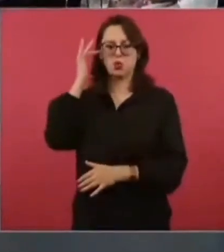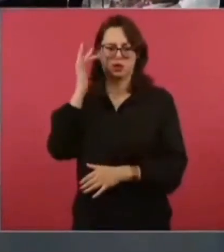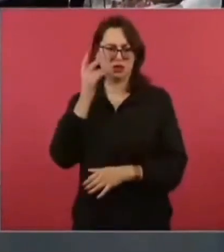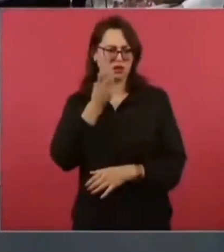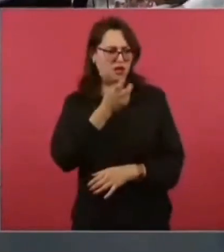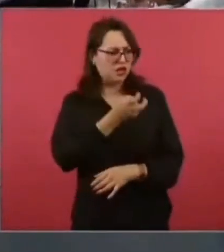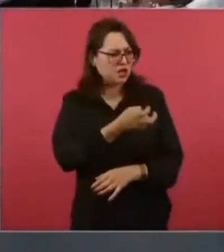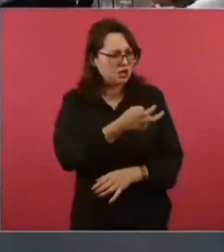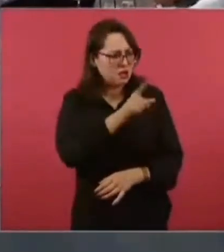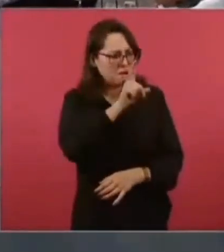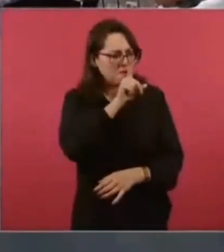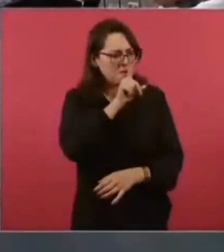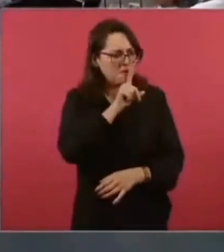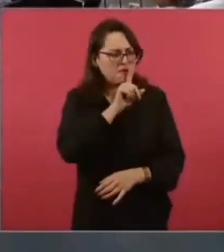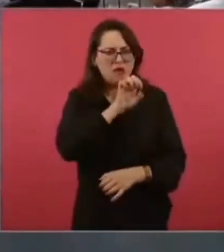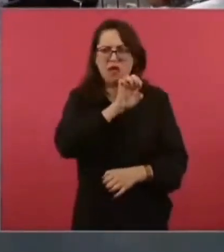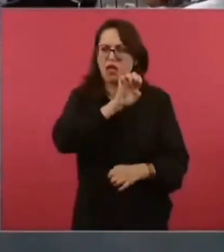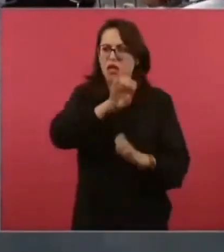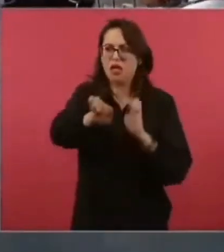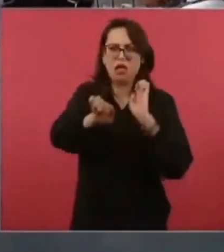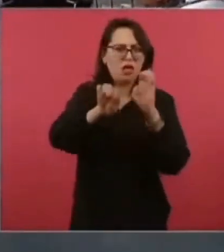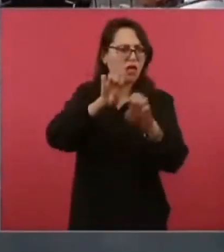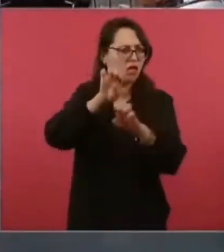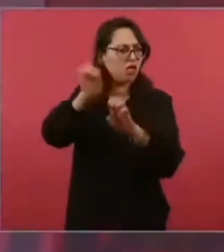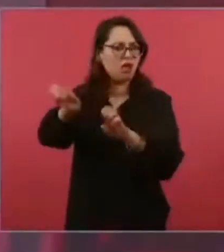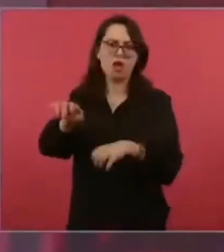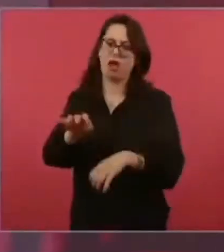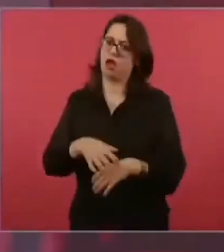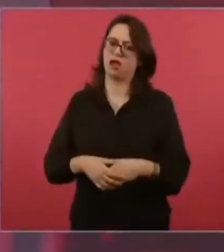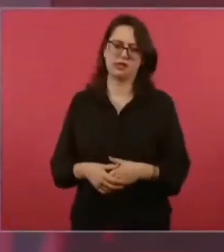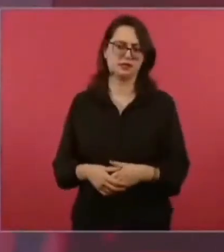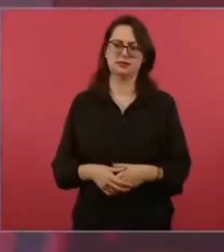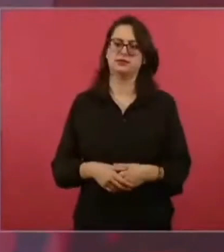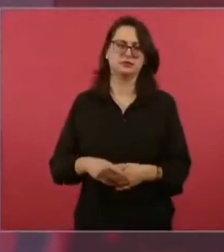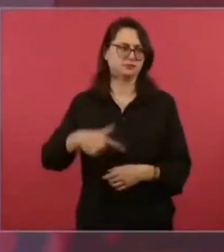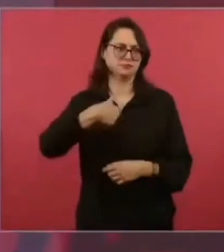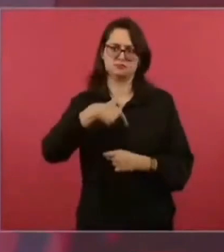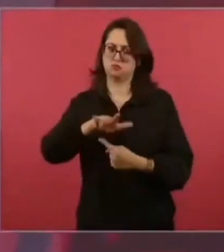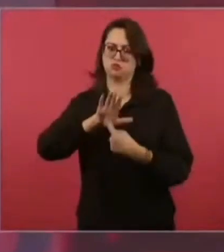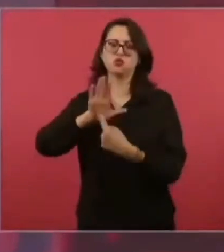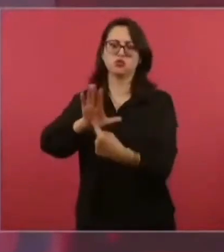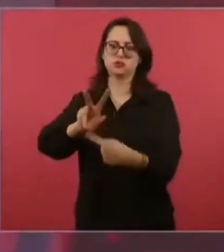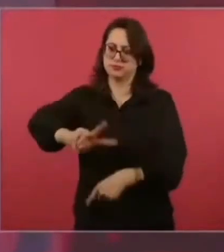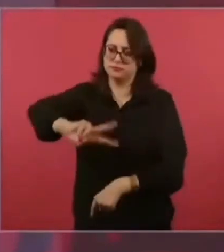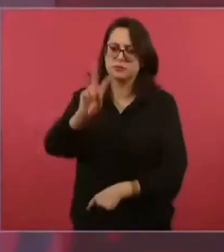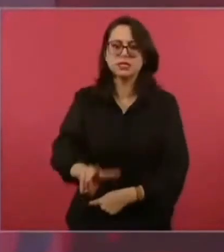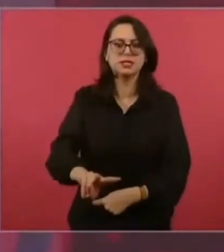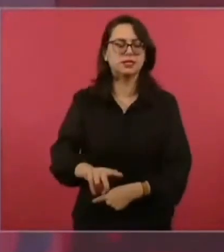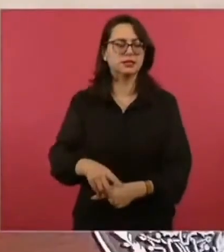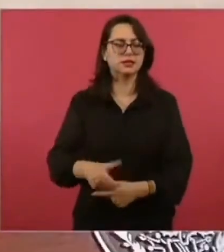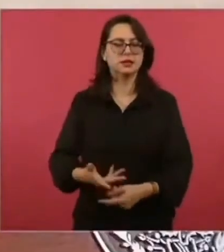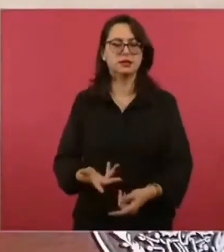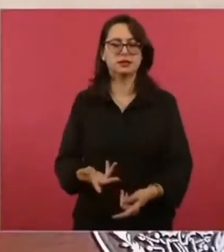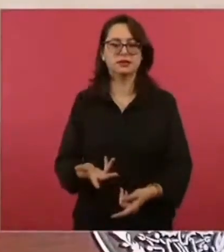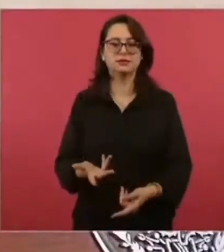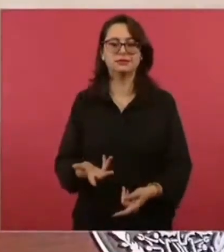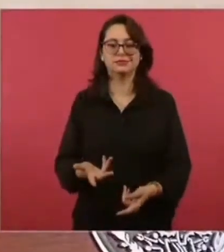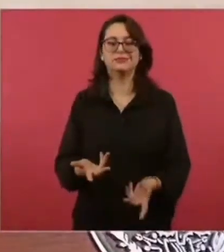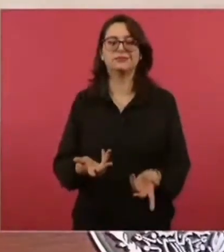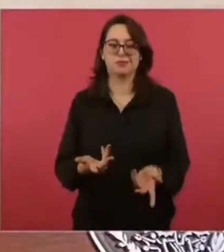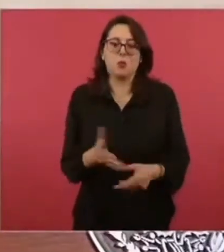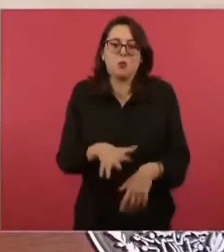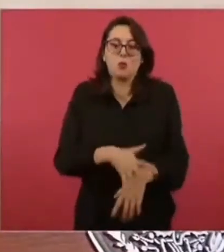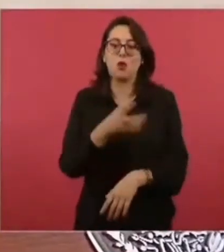Como en el tiempo de Fox con una